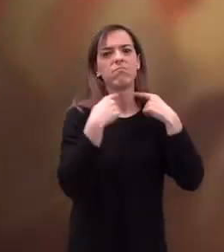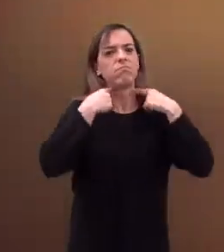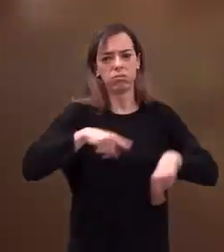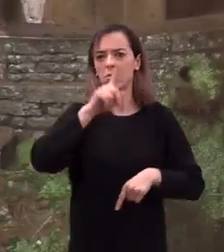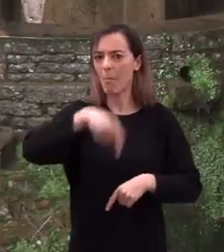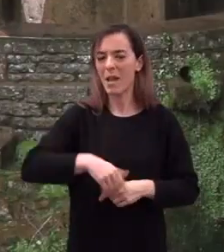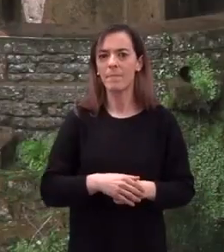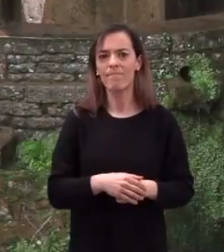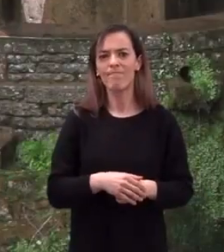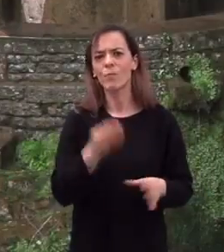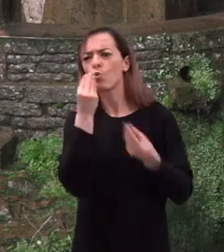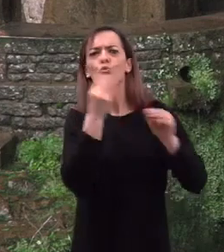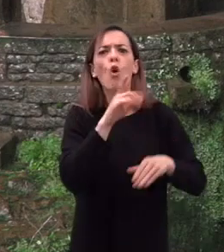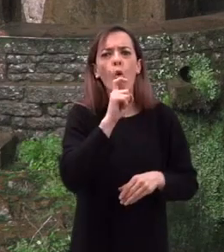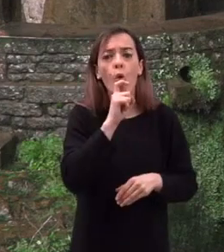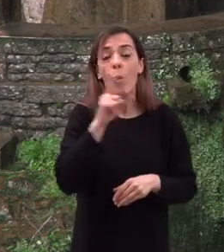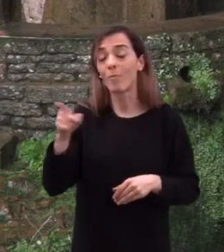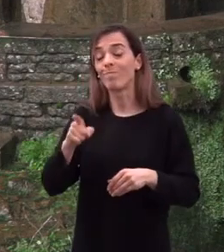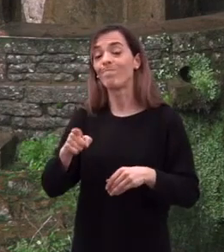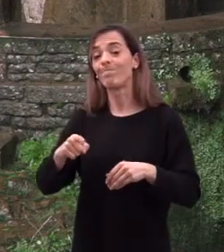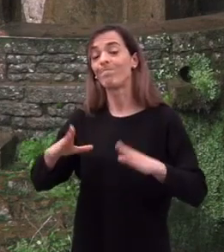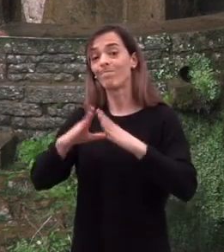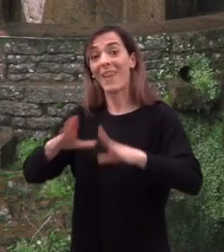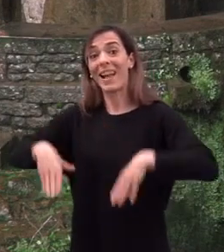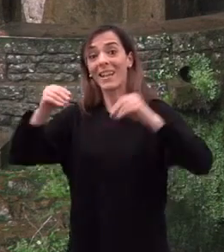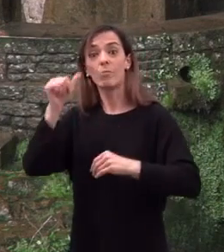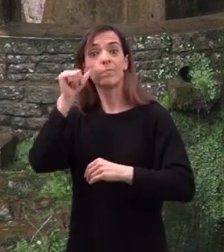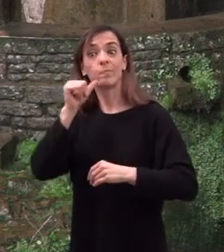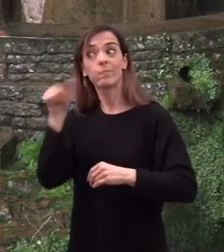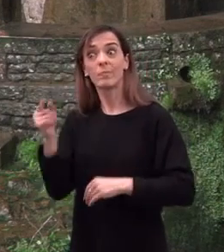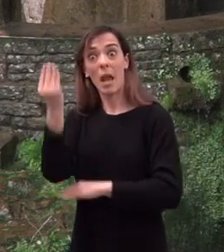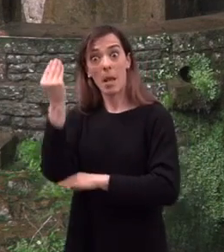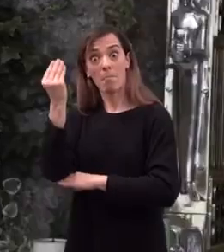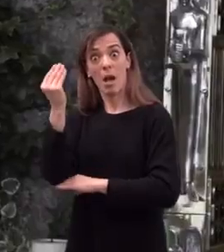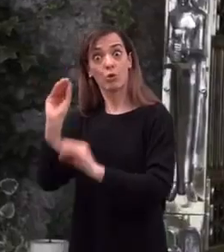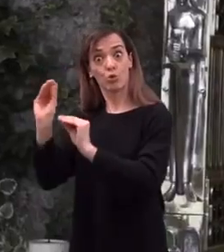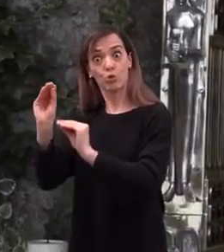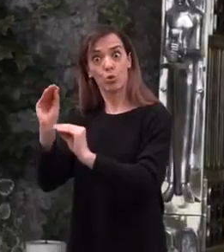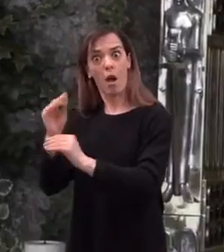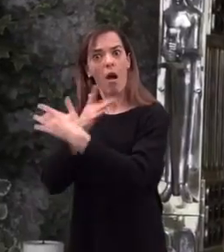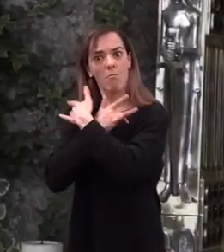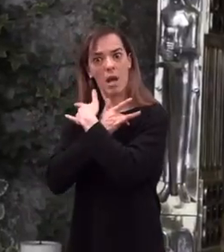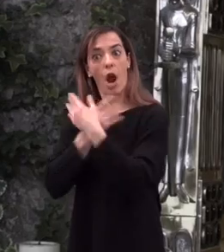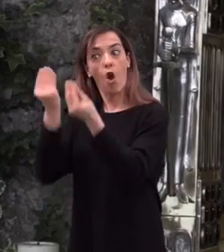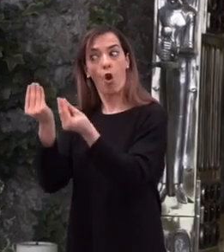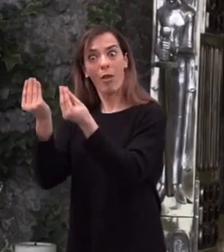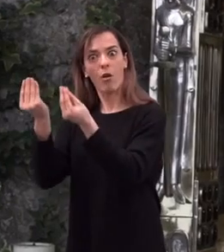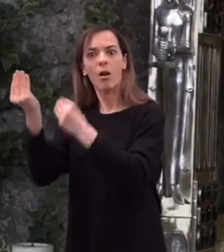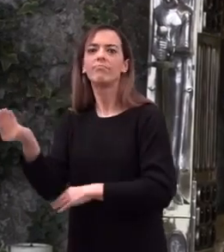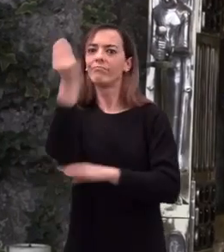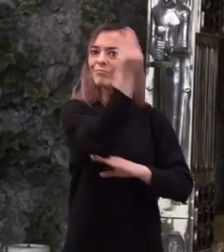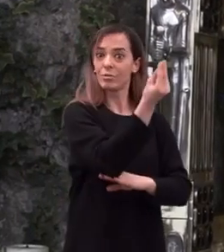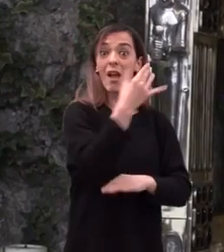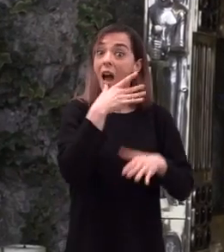Para reponerla, la Catedral de Oviedo entregó su imagen de Santa María de Covadonga, que es la que se venera en la